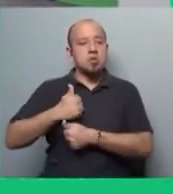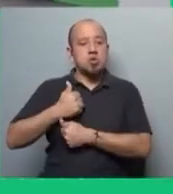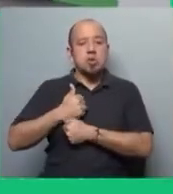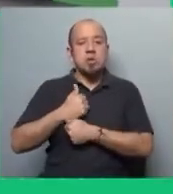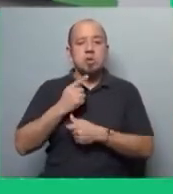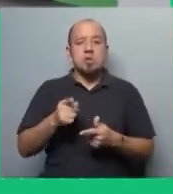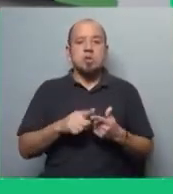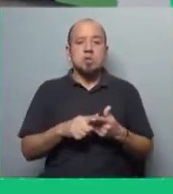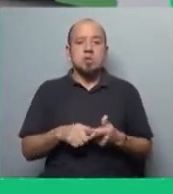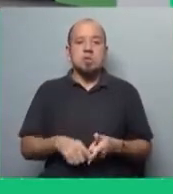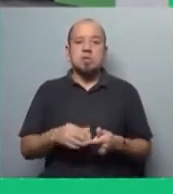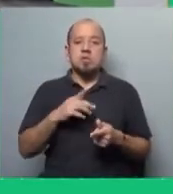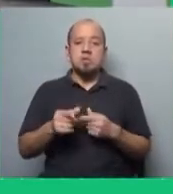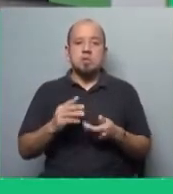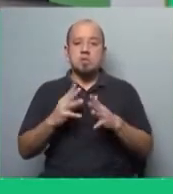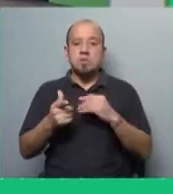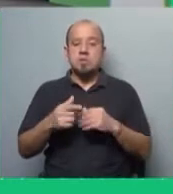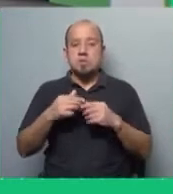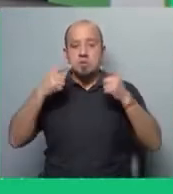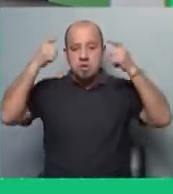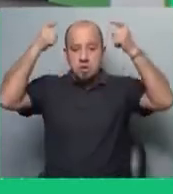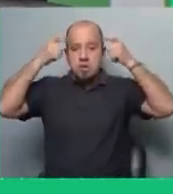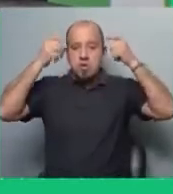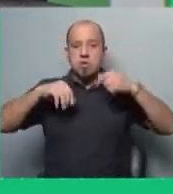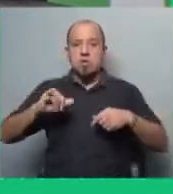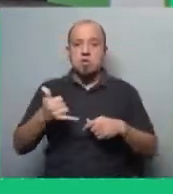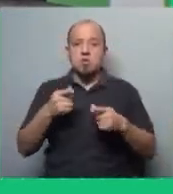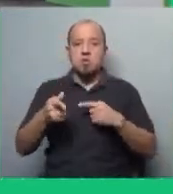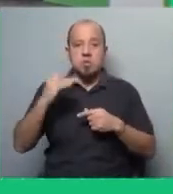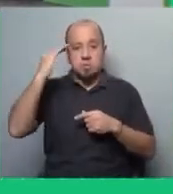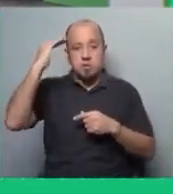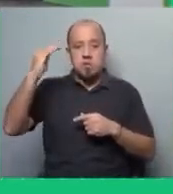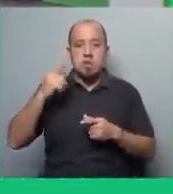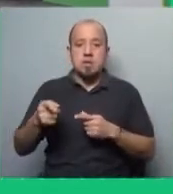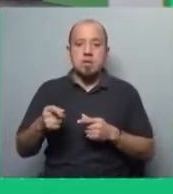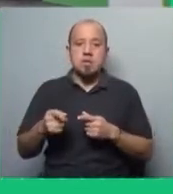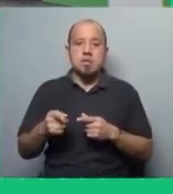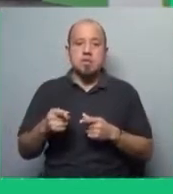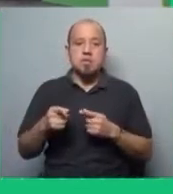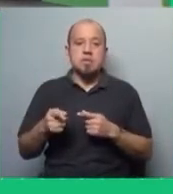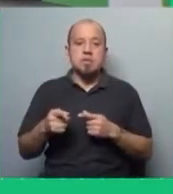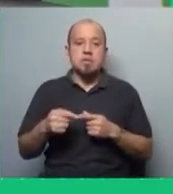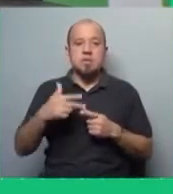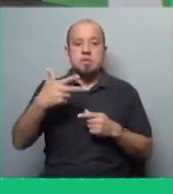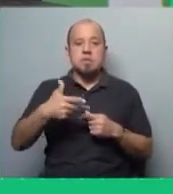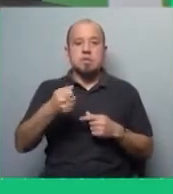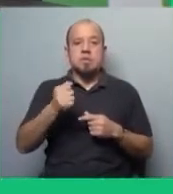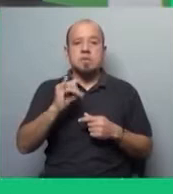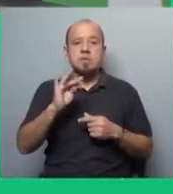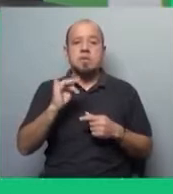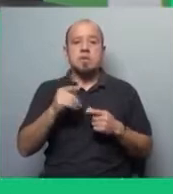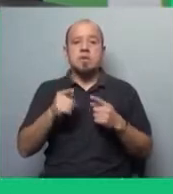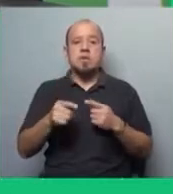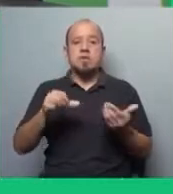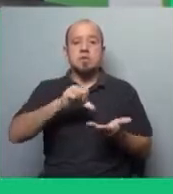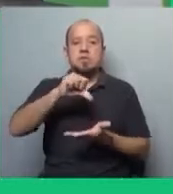formas de formas y los cascos azules son una intervención humanitaria que es militar, en el caso de Haití, que fue muy cuestionada que